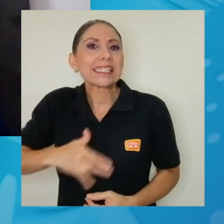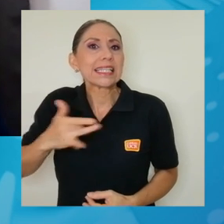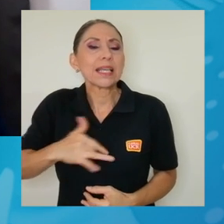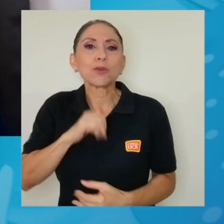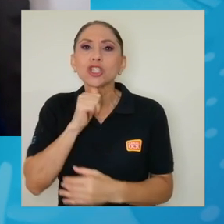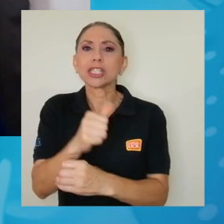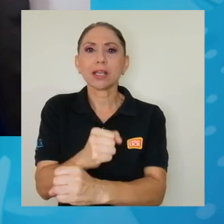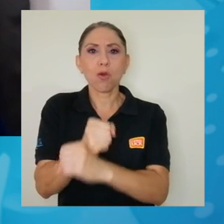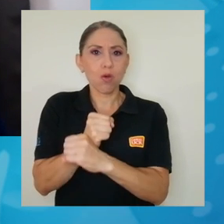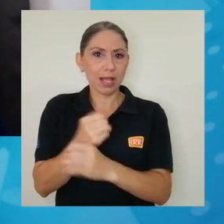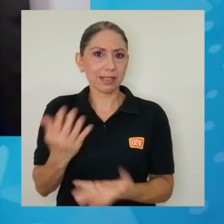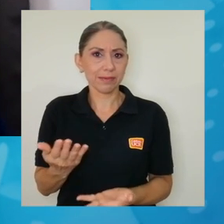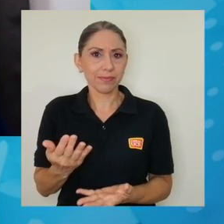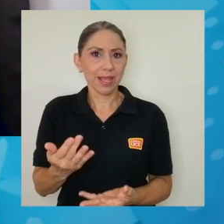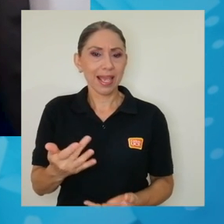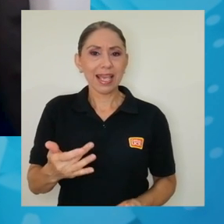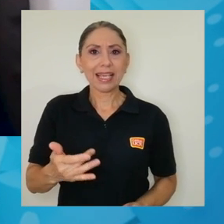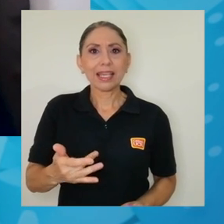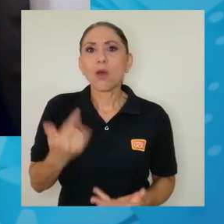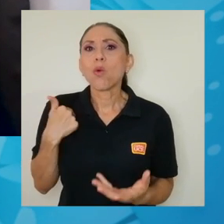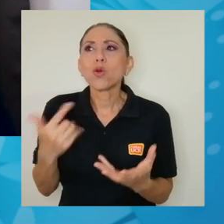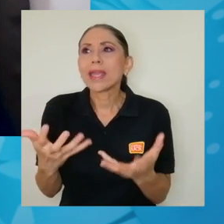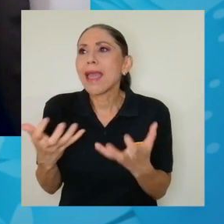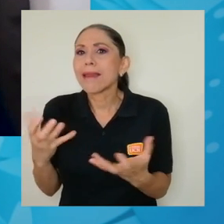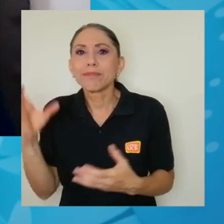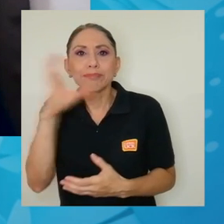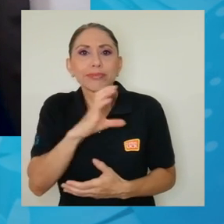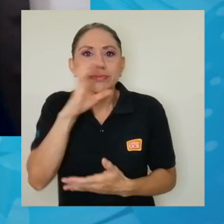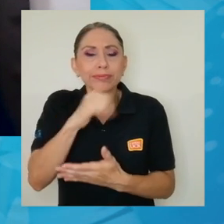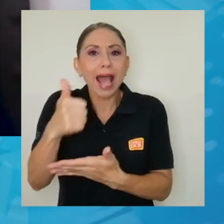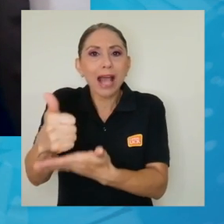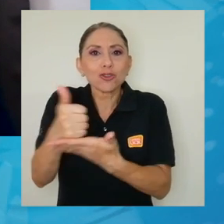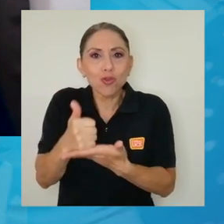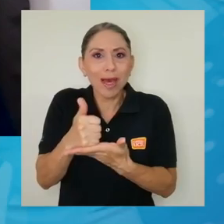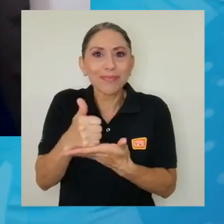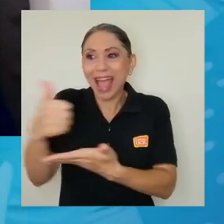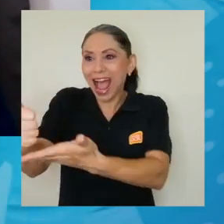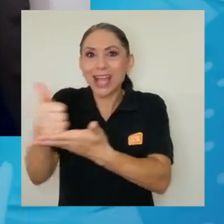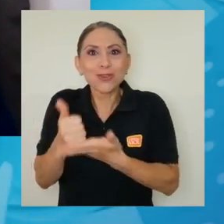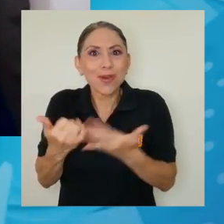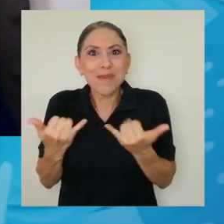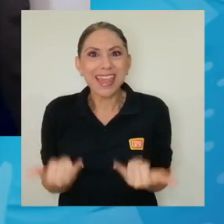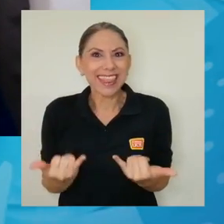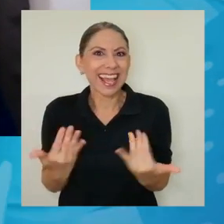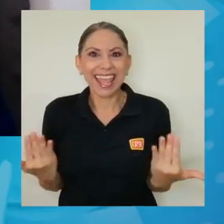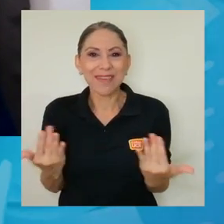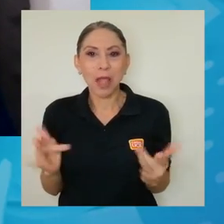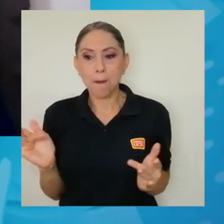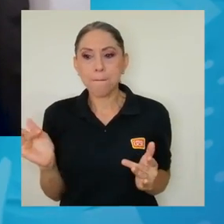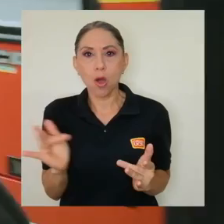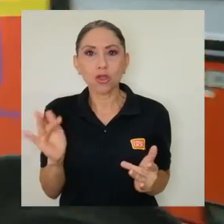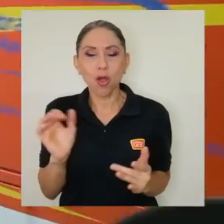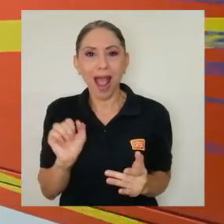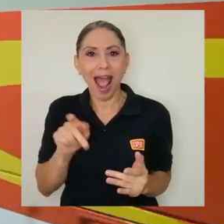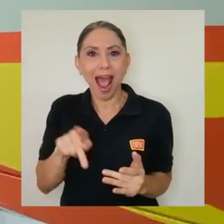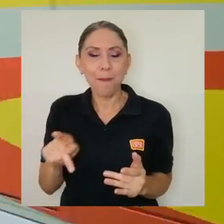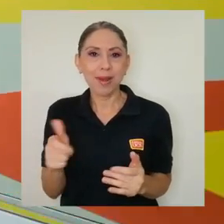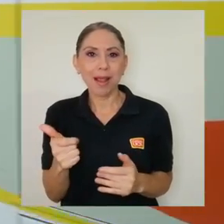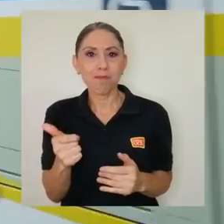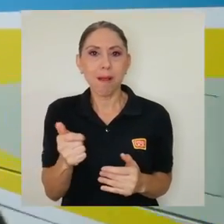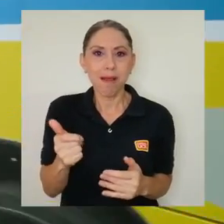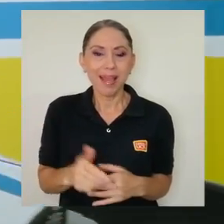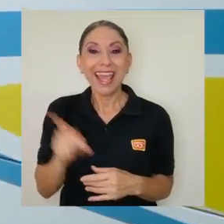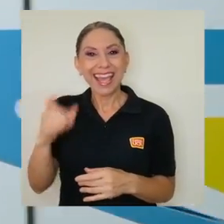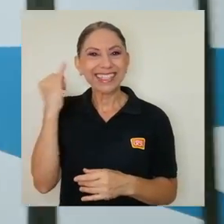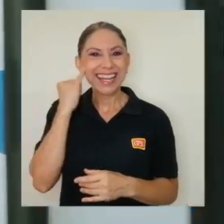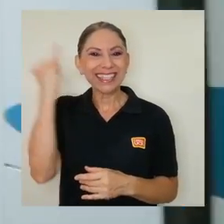inseguras y que una busca ayuda, entonces la ayuda inmediata, la aplicación, el botón. La iniciativa